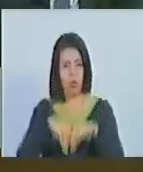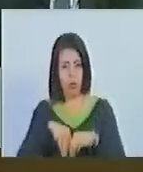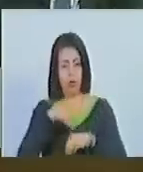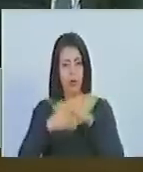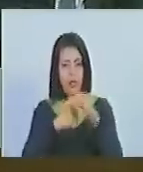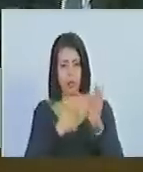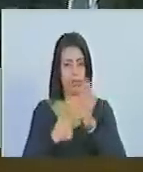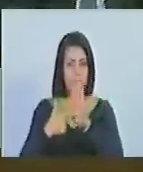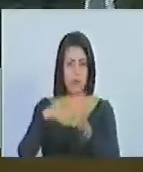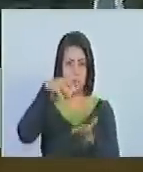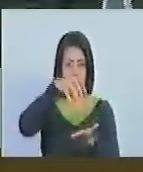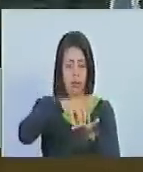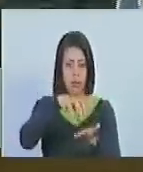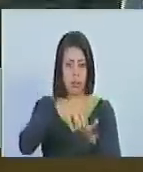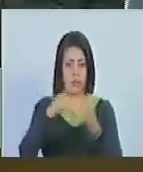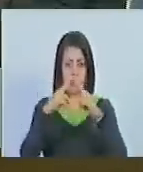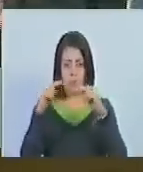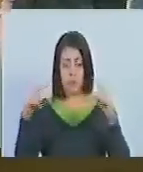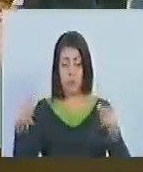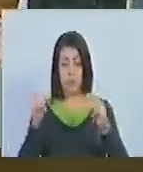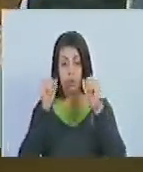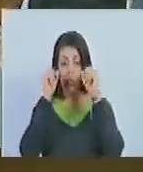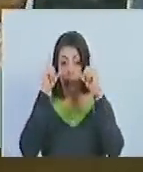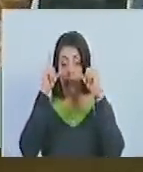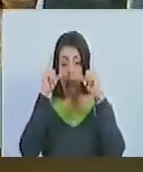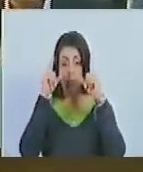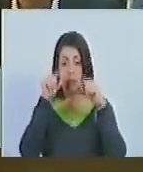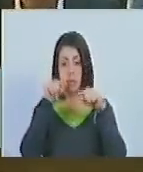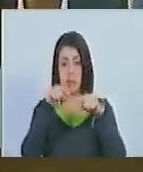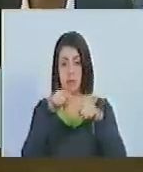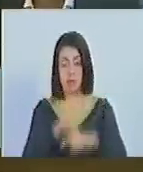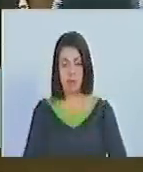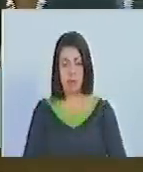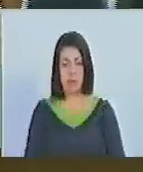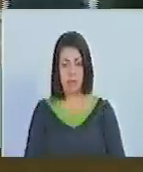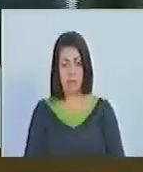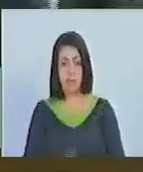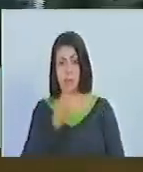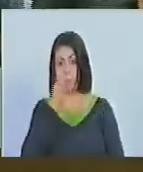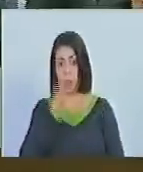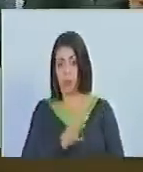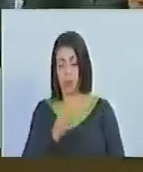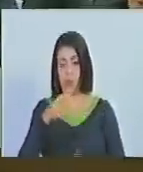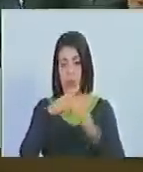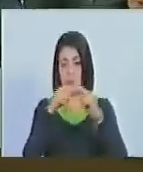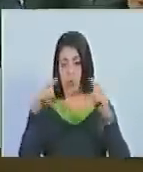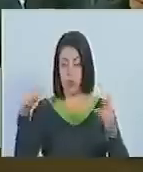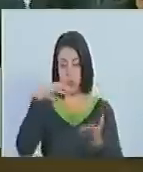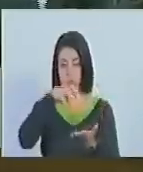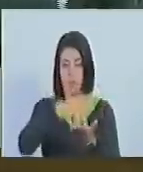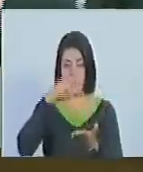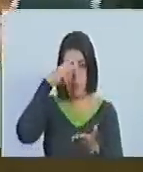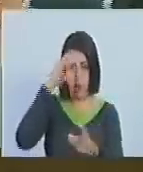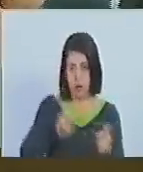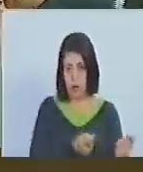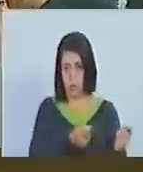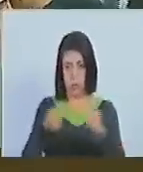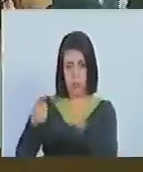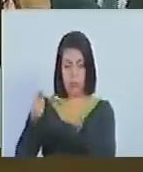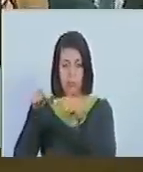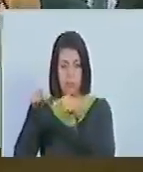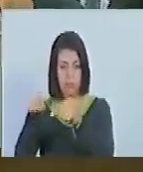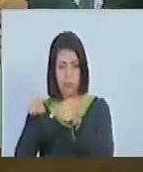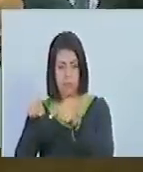estaban presentados en el Congreso de Panamá lo sorprendente es que se muda el Congreso de Panamá a México Tacubaya